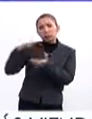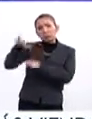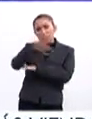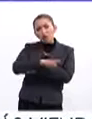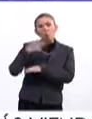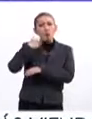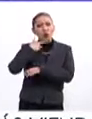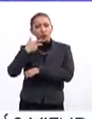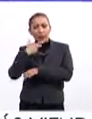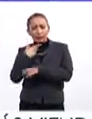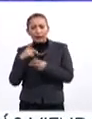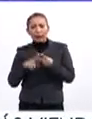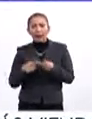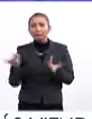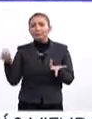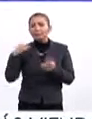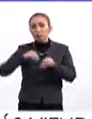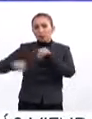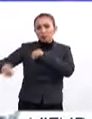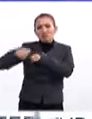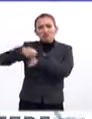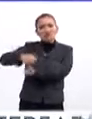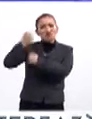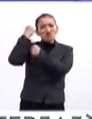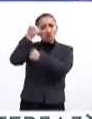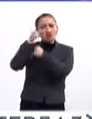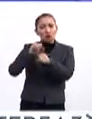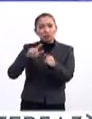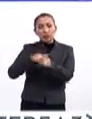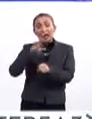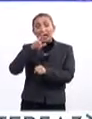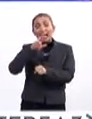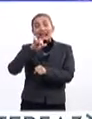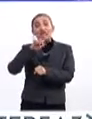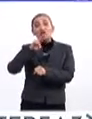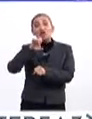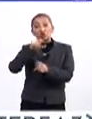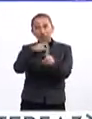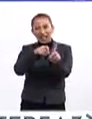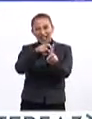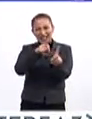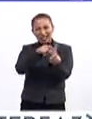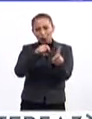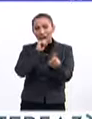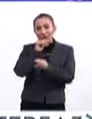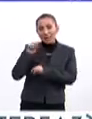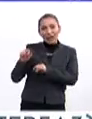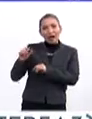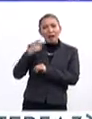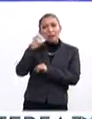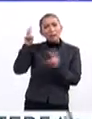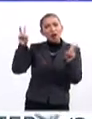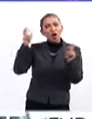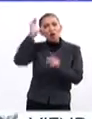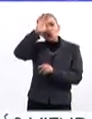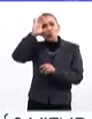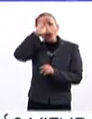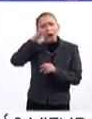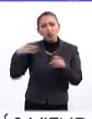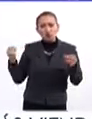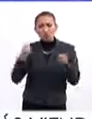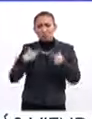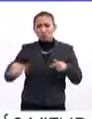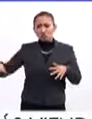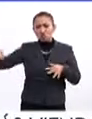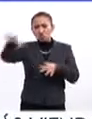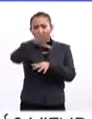de la política, dentro de los movimientos sociales, Rius, ¿no? En la caricatura, un poco también hablamos de la cultura de masas,